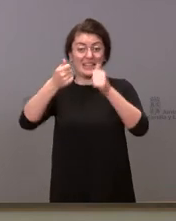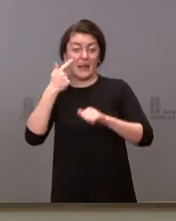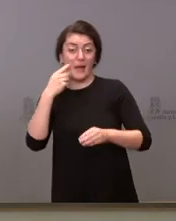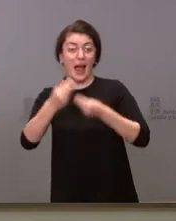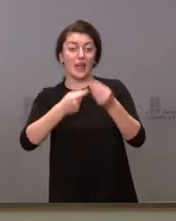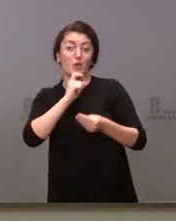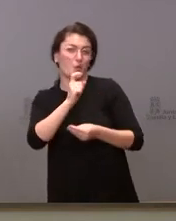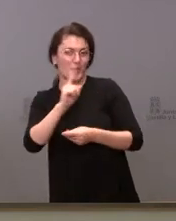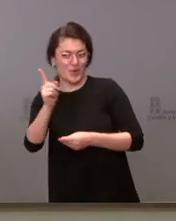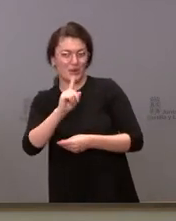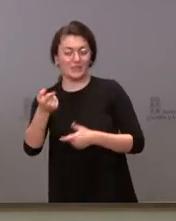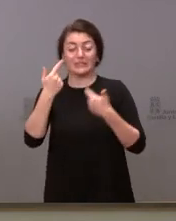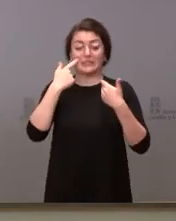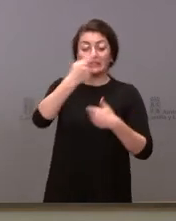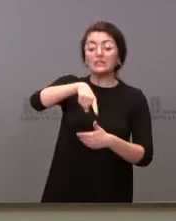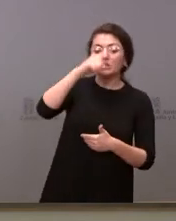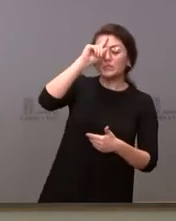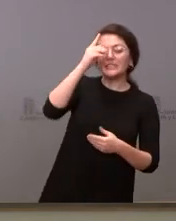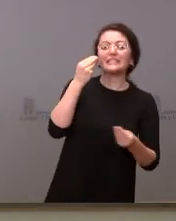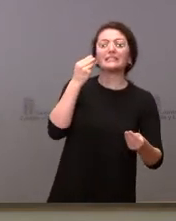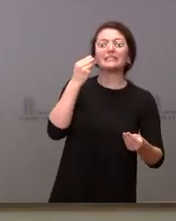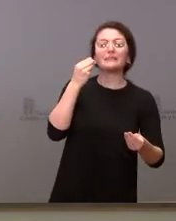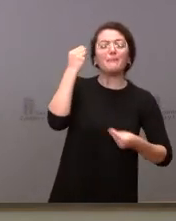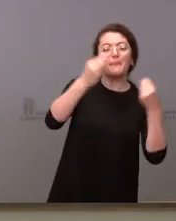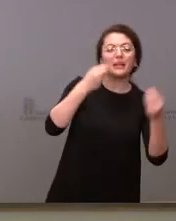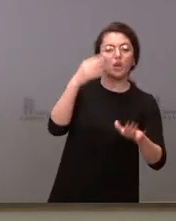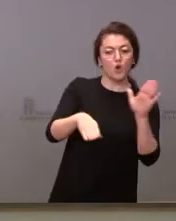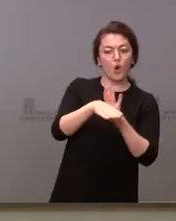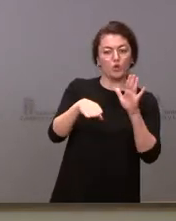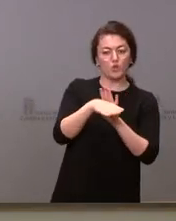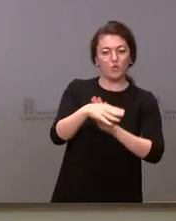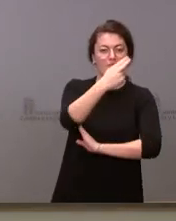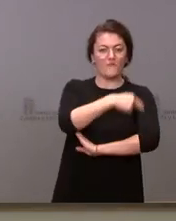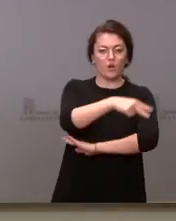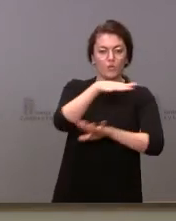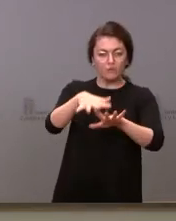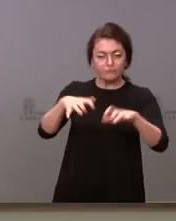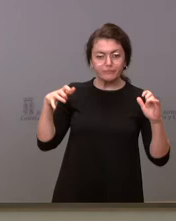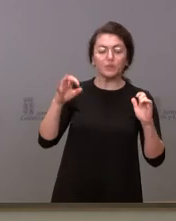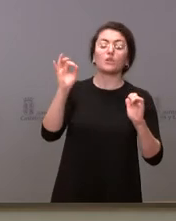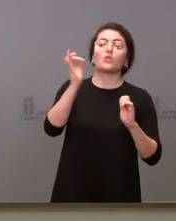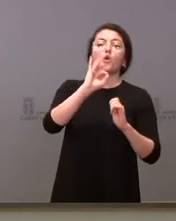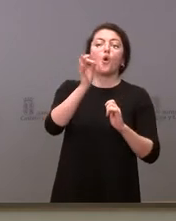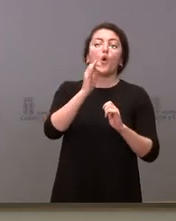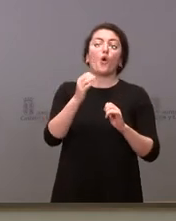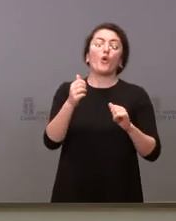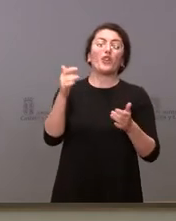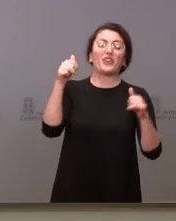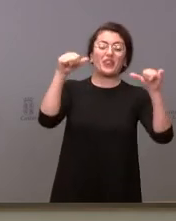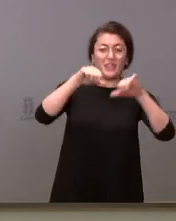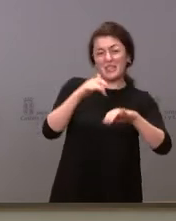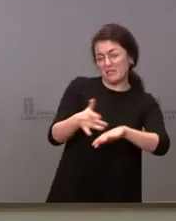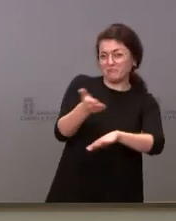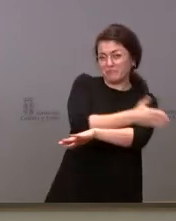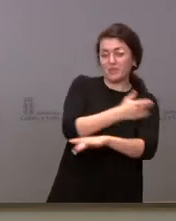No sé si tienen pensado continuar con los vacunódromos, la cita previa. Y sobre el pasaporte COVID, no sé si se